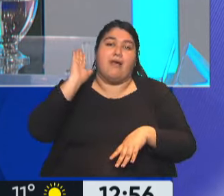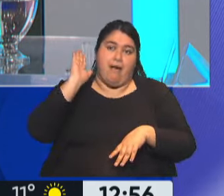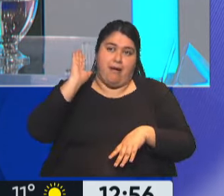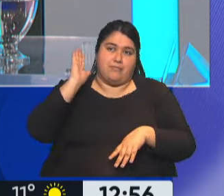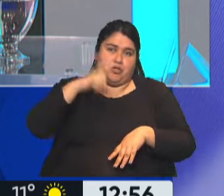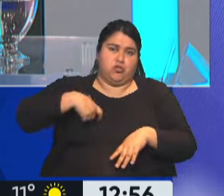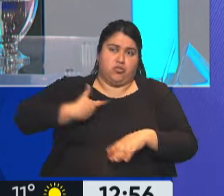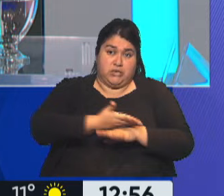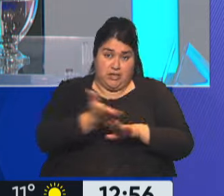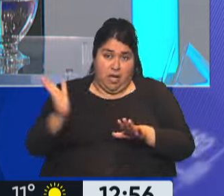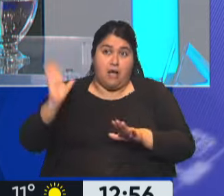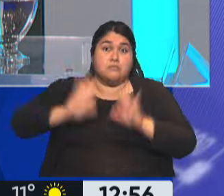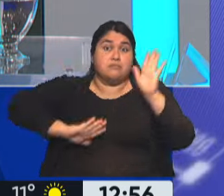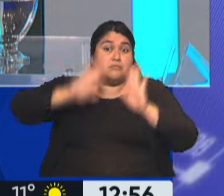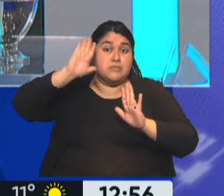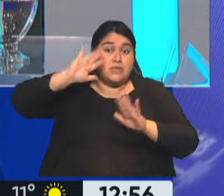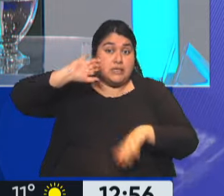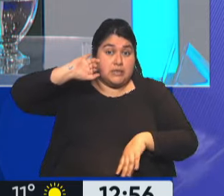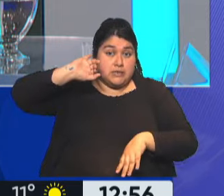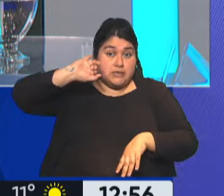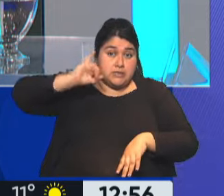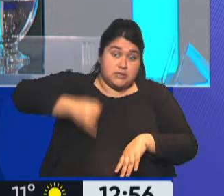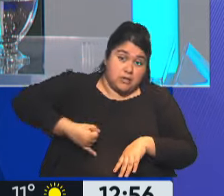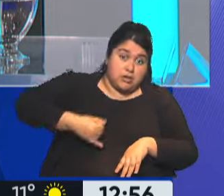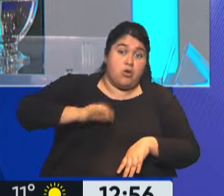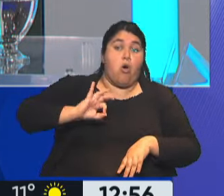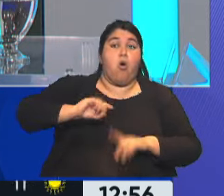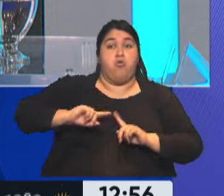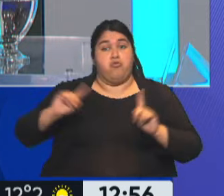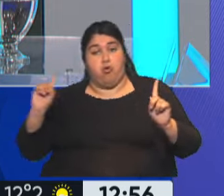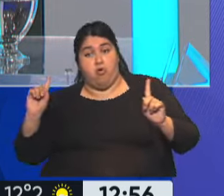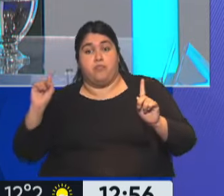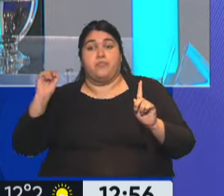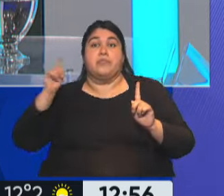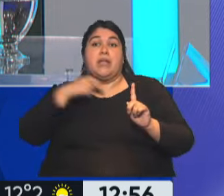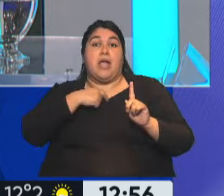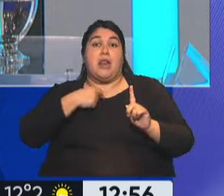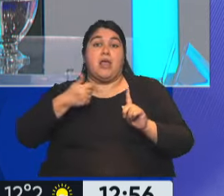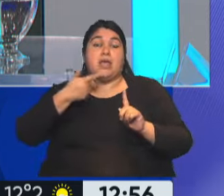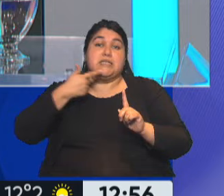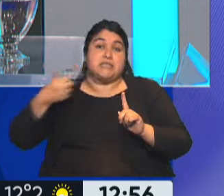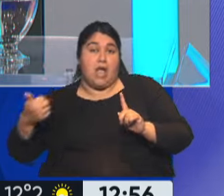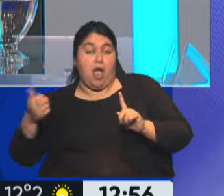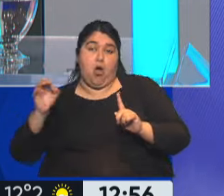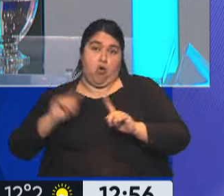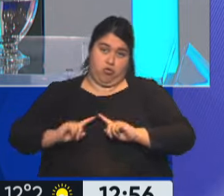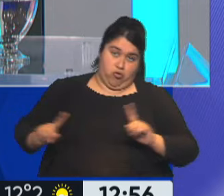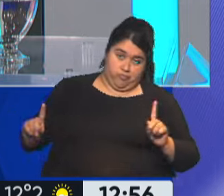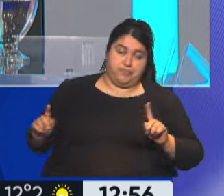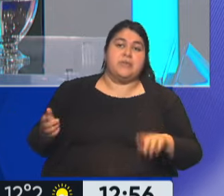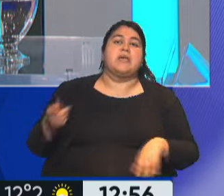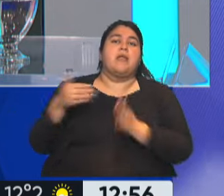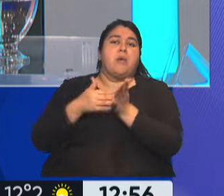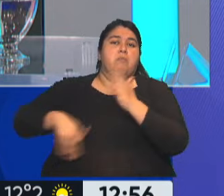societaria vota en condición de irse para el lado de una sociedad anónima deportiva. Y también habilita